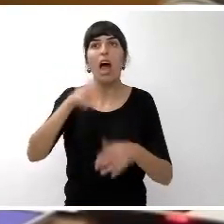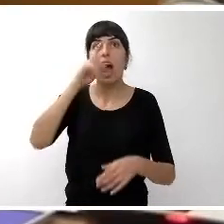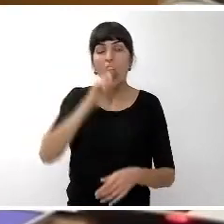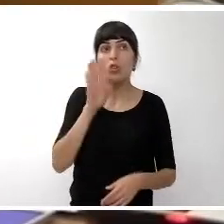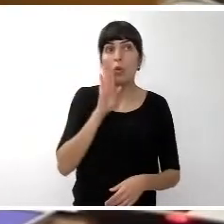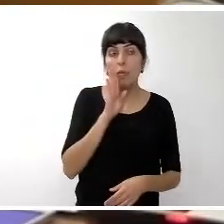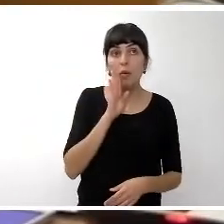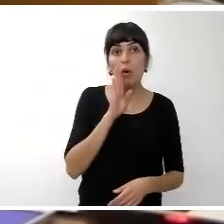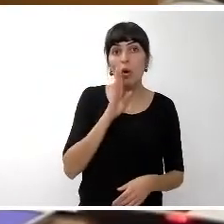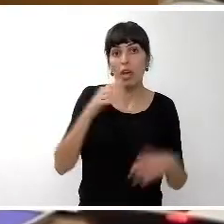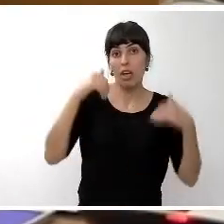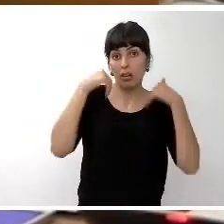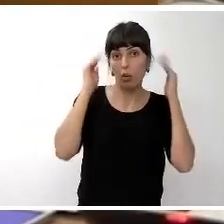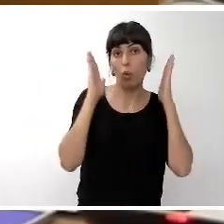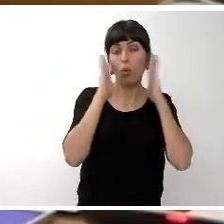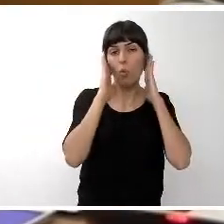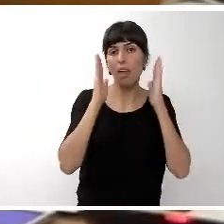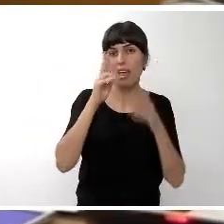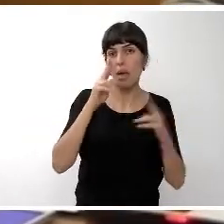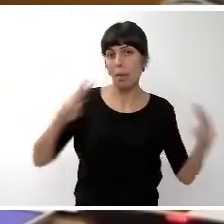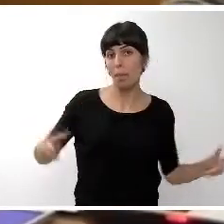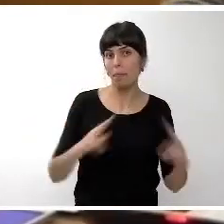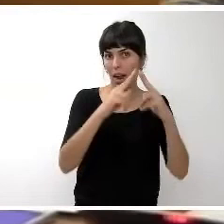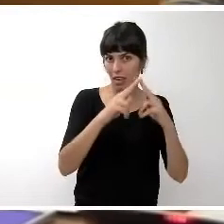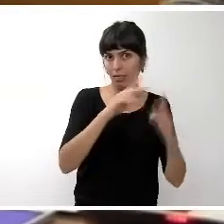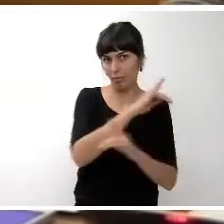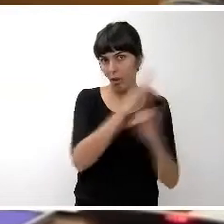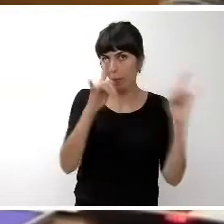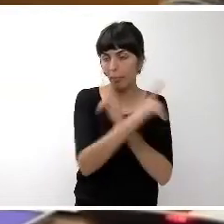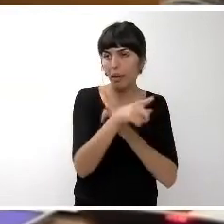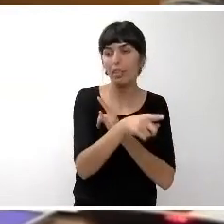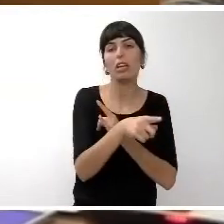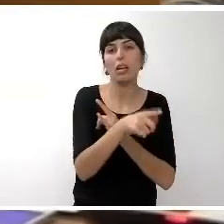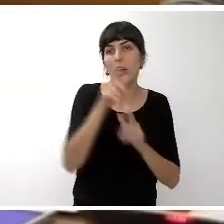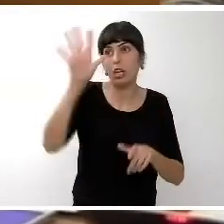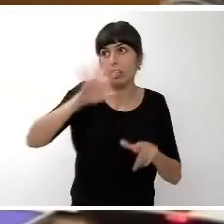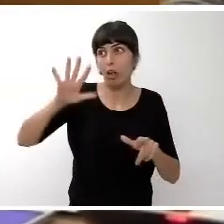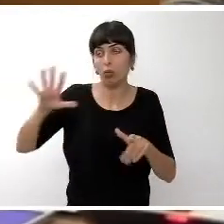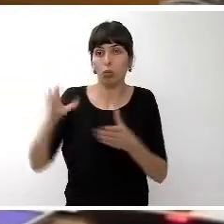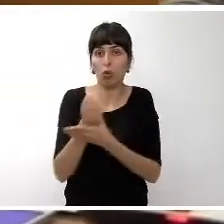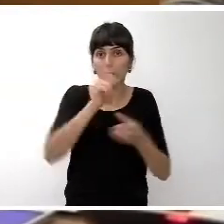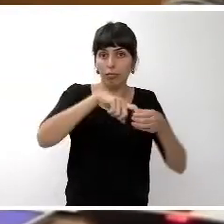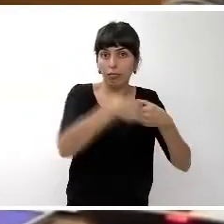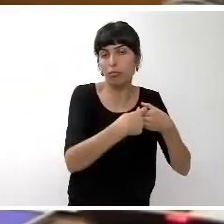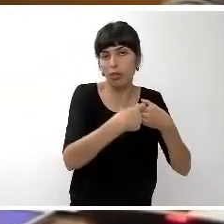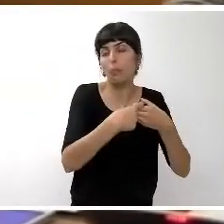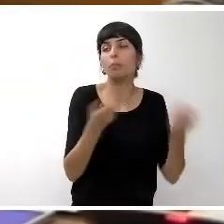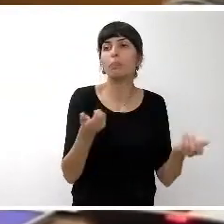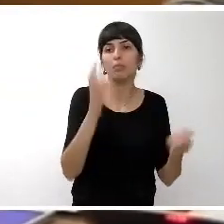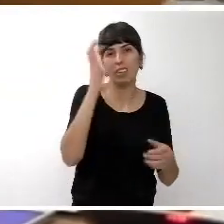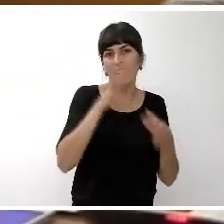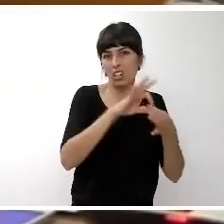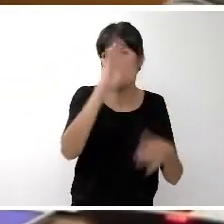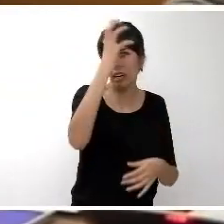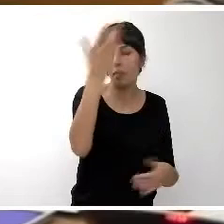París con toda una serie de compromisos ratificados por el propio estado al que pertenecemos la cumbre del clima en el año en que